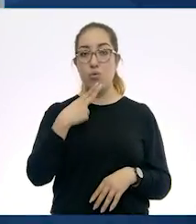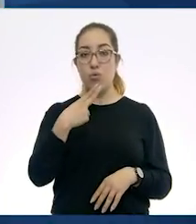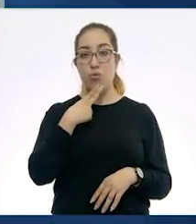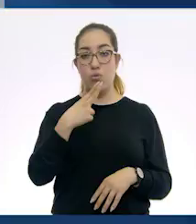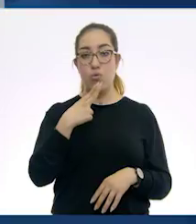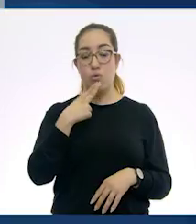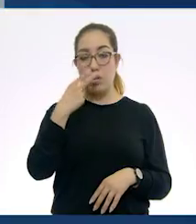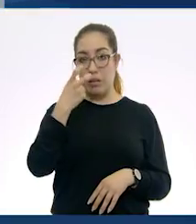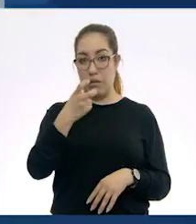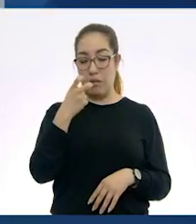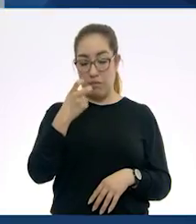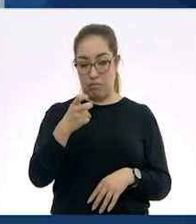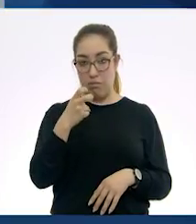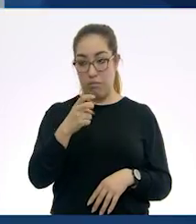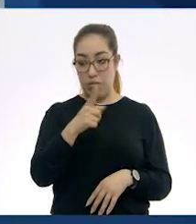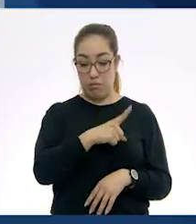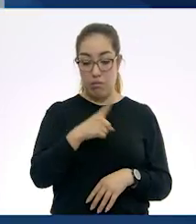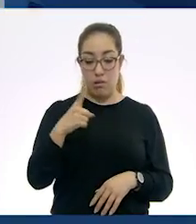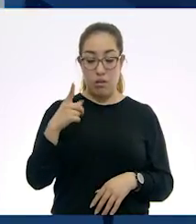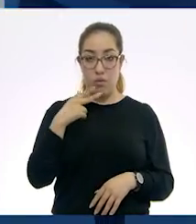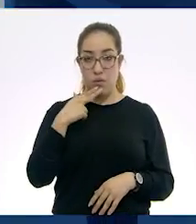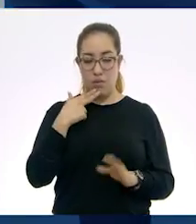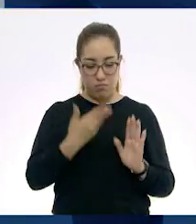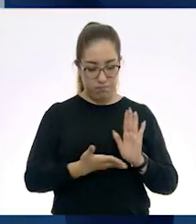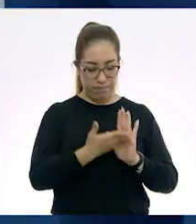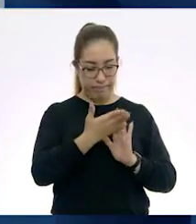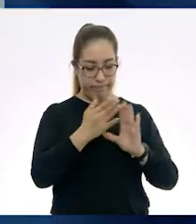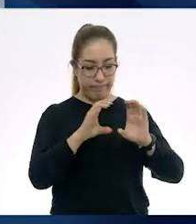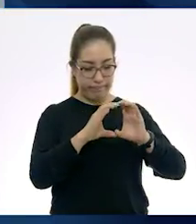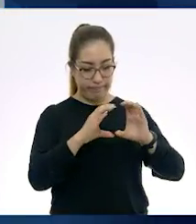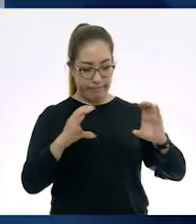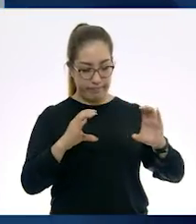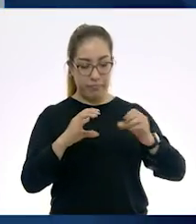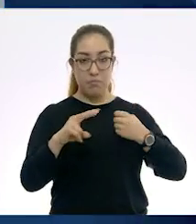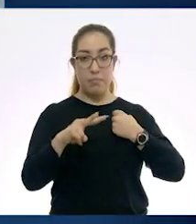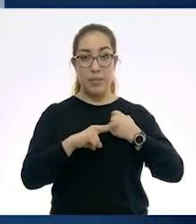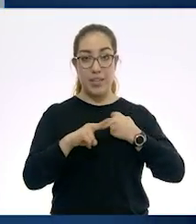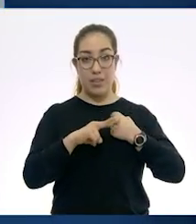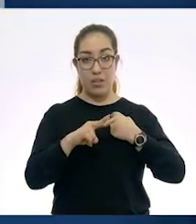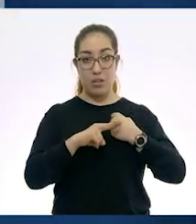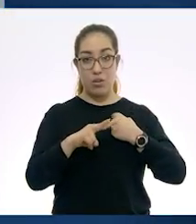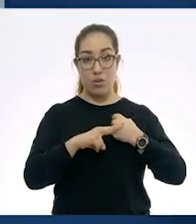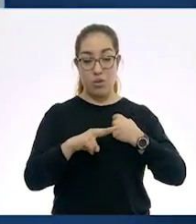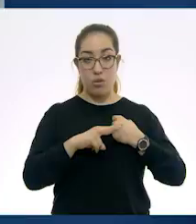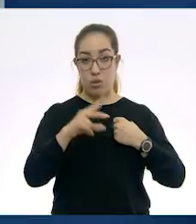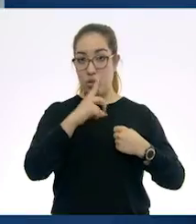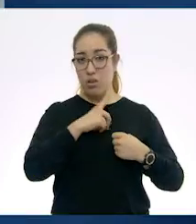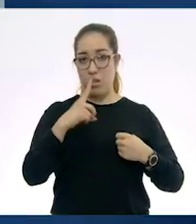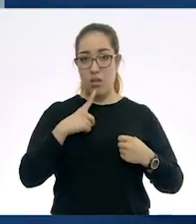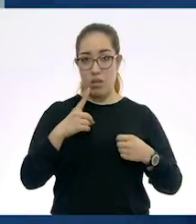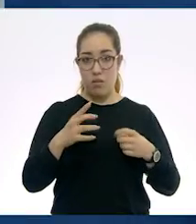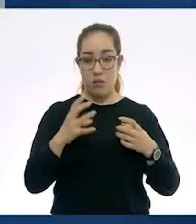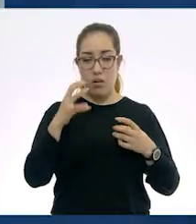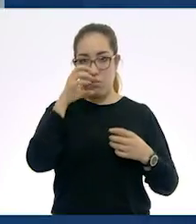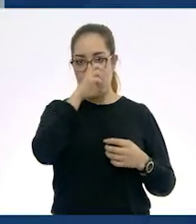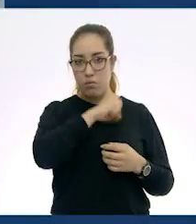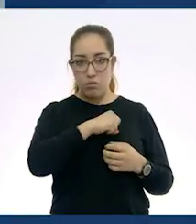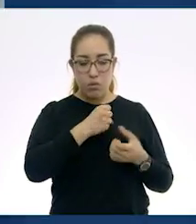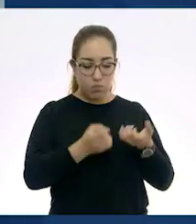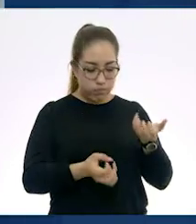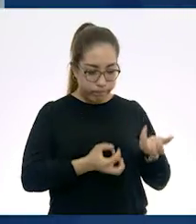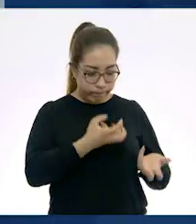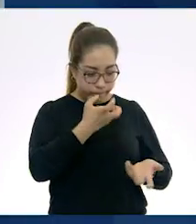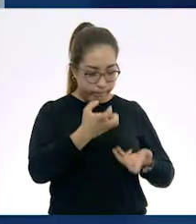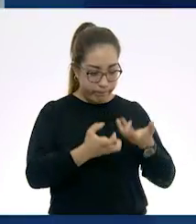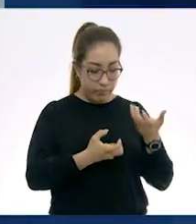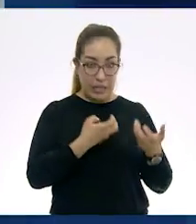un proceso de cocción del ladrillo. Les ponen unos polvos que al